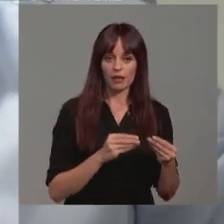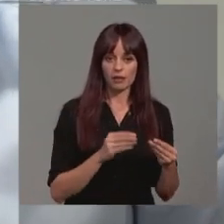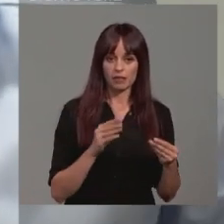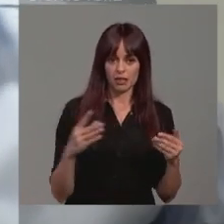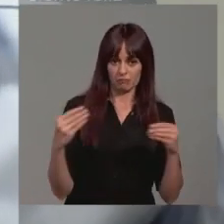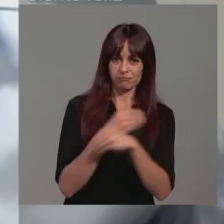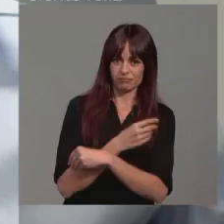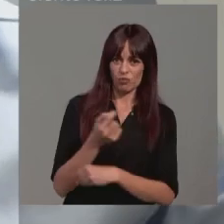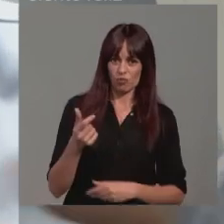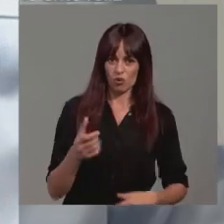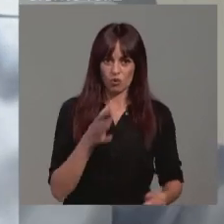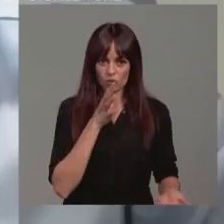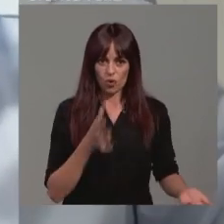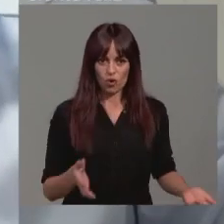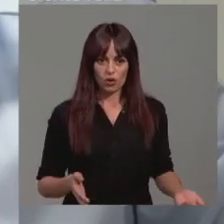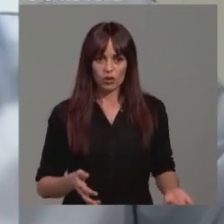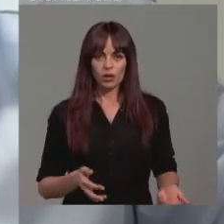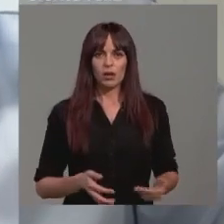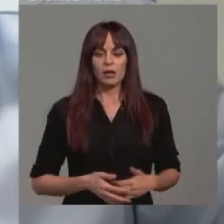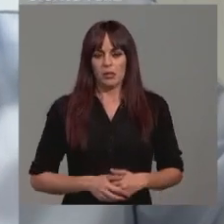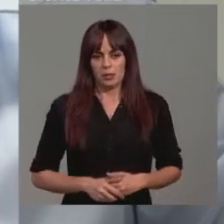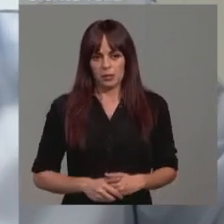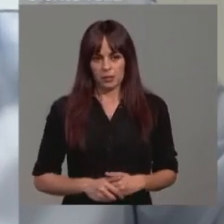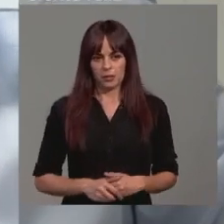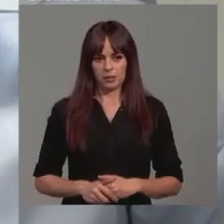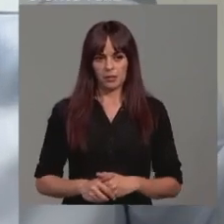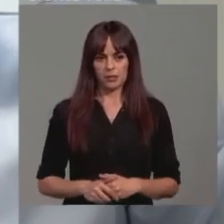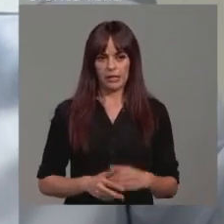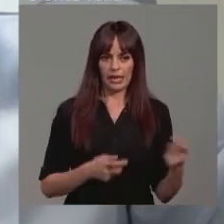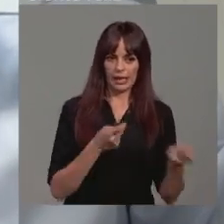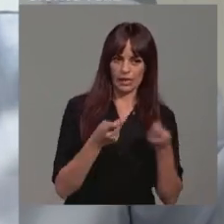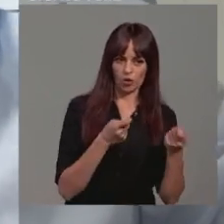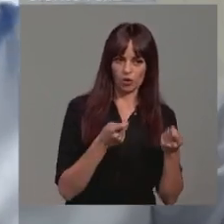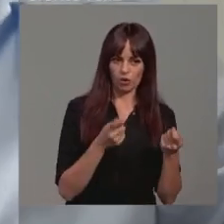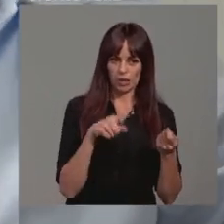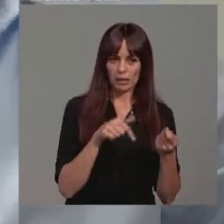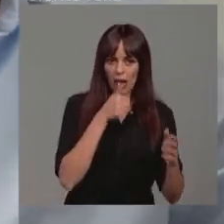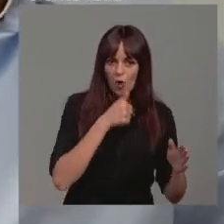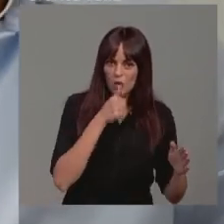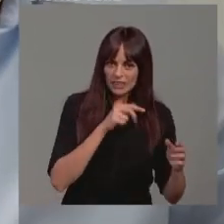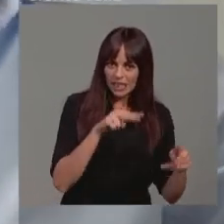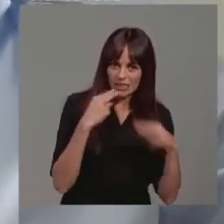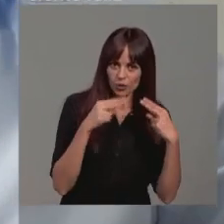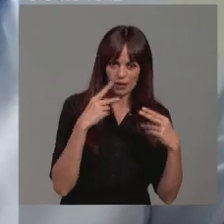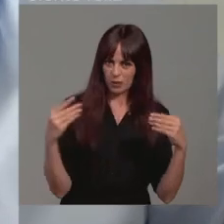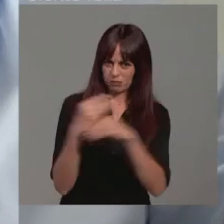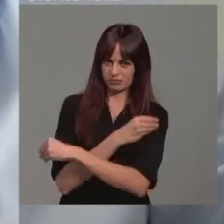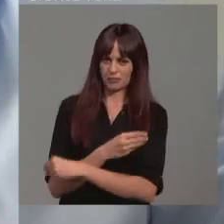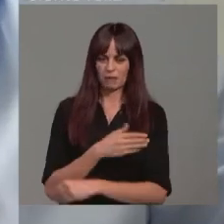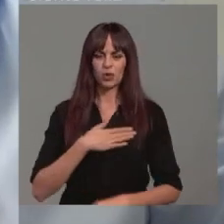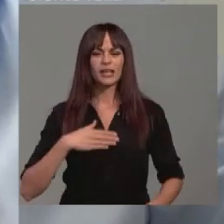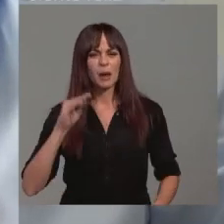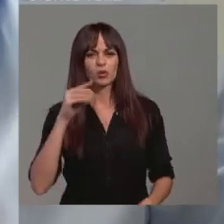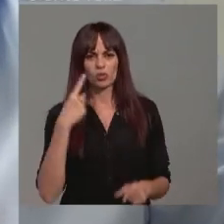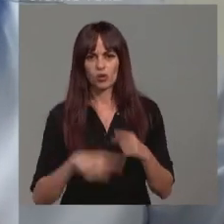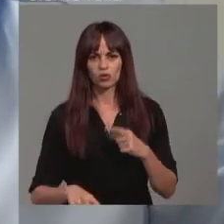contradictorias, ¿no? Con lo que estaba siendo la línea del negocio y la subsistencia de ese restaurante. Te quería preguntar